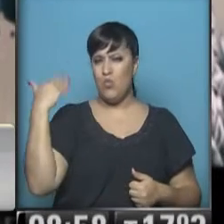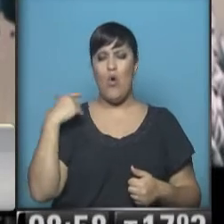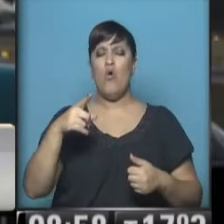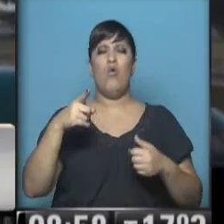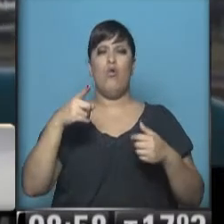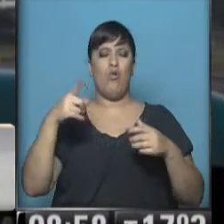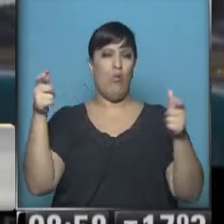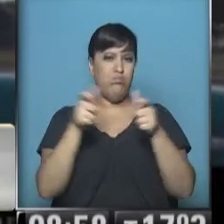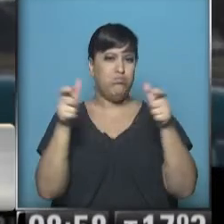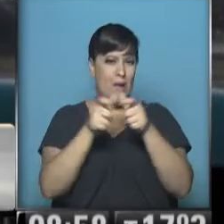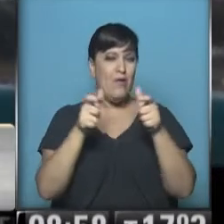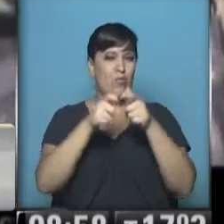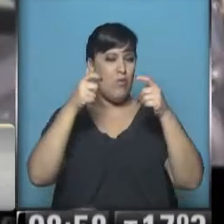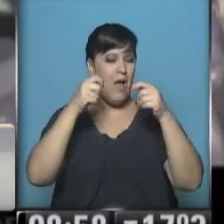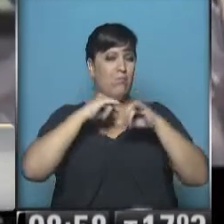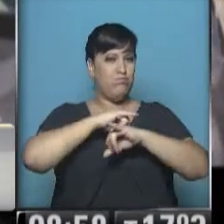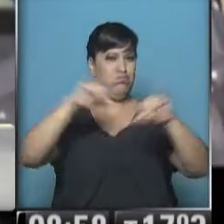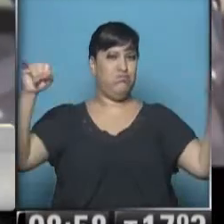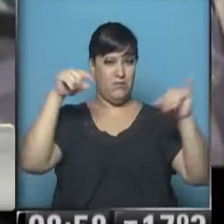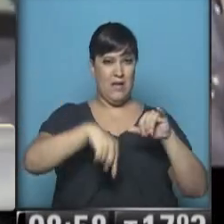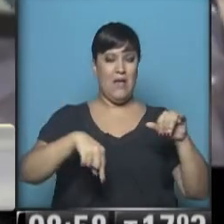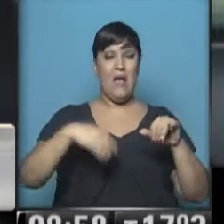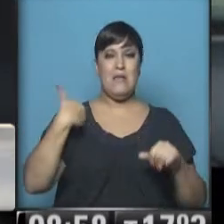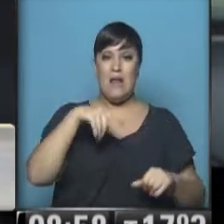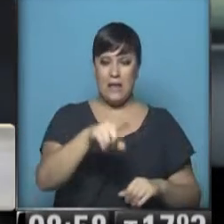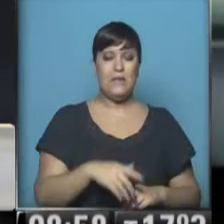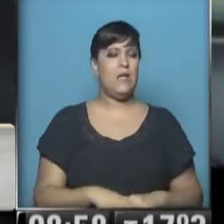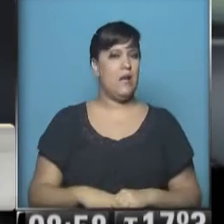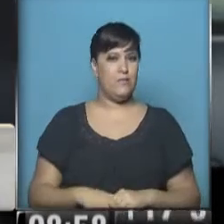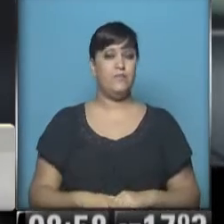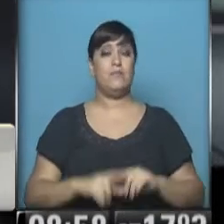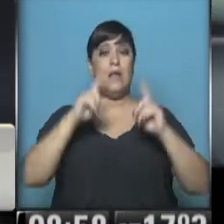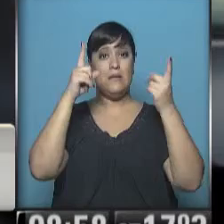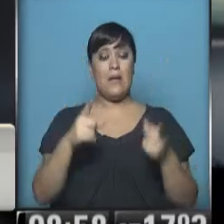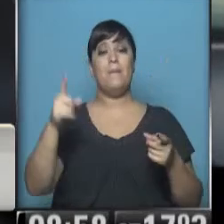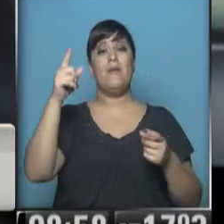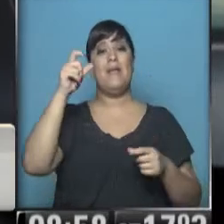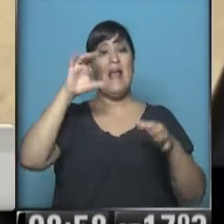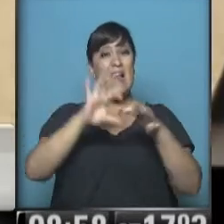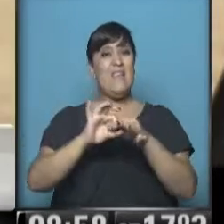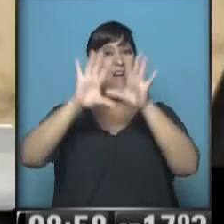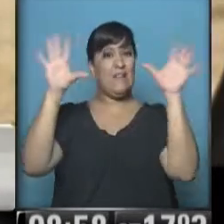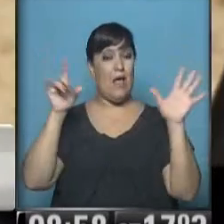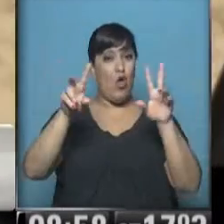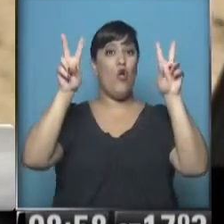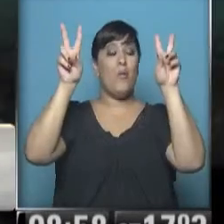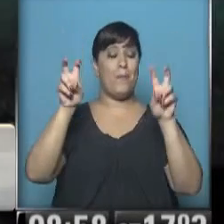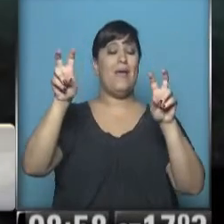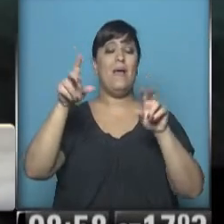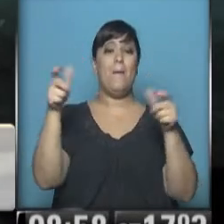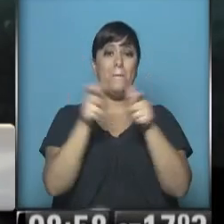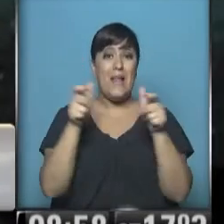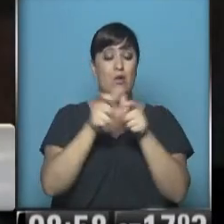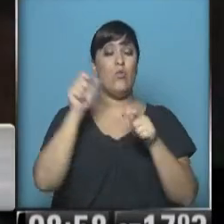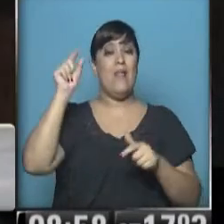todo la coproducción sueca-noruega, La Tradición del Instinto me pareció muy, pero muy buena. Además de Libertador, sí, película venezolana, dos películas